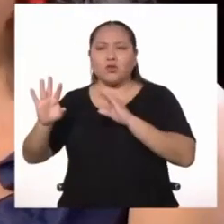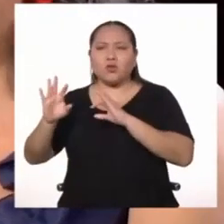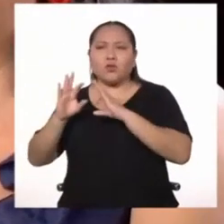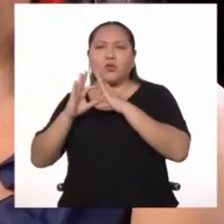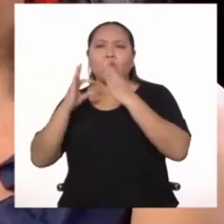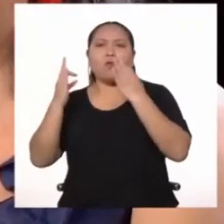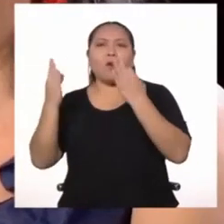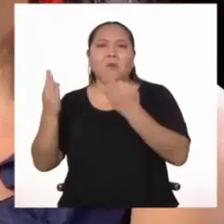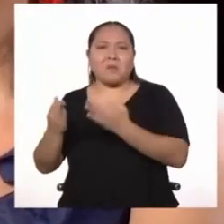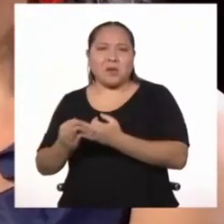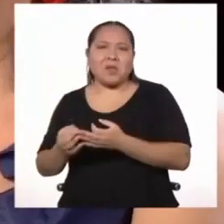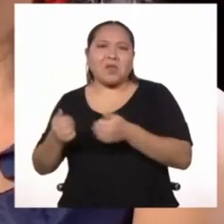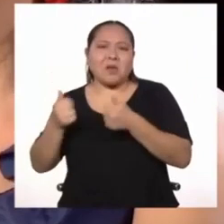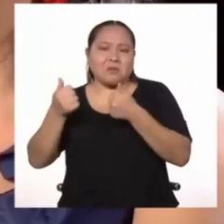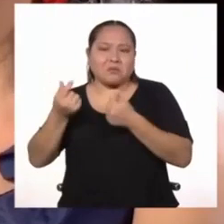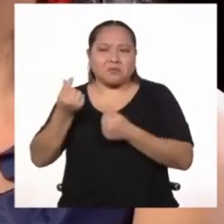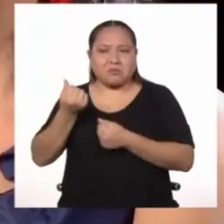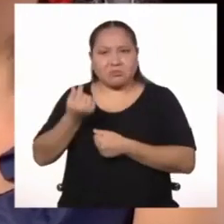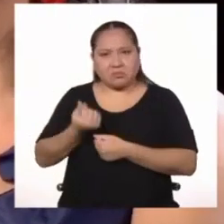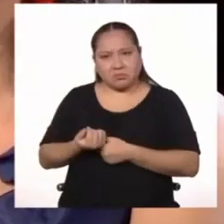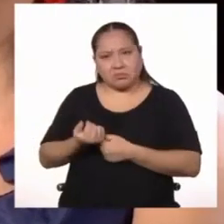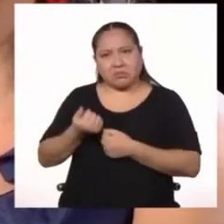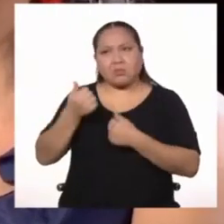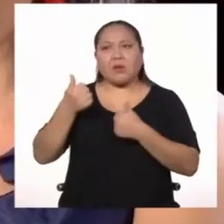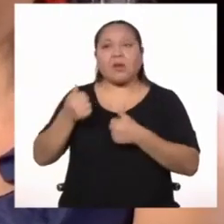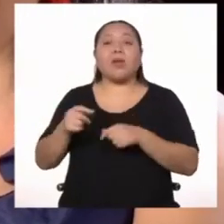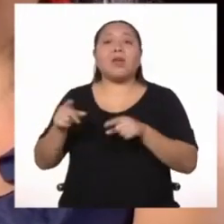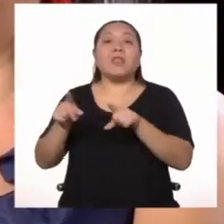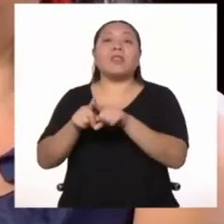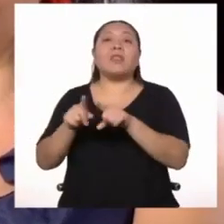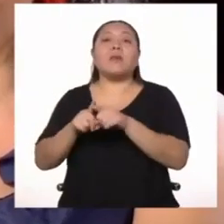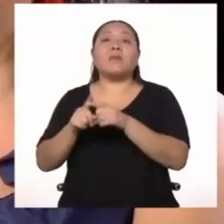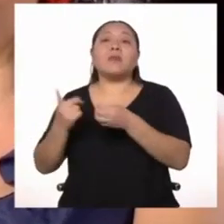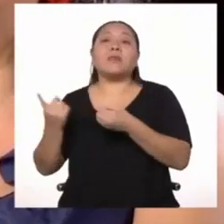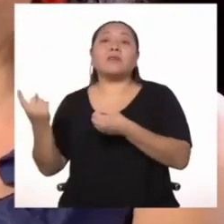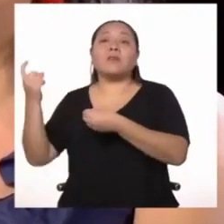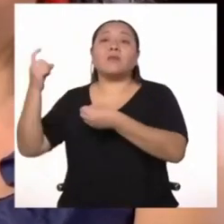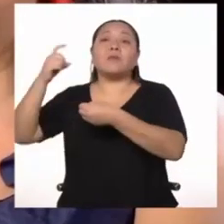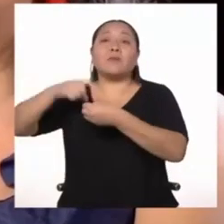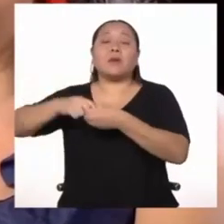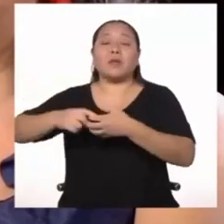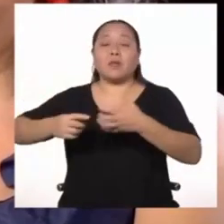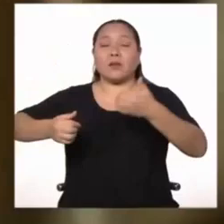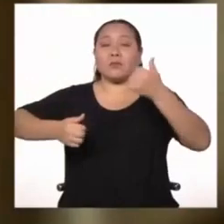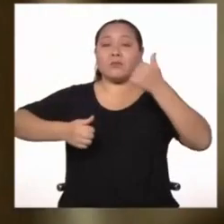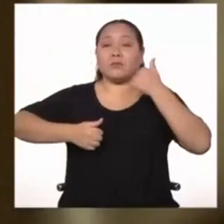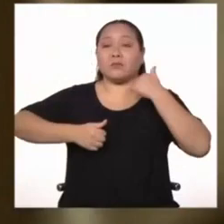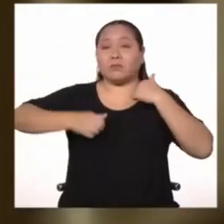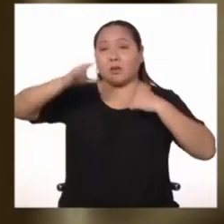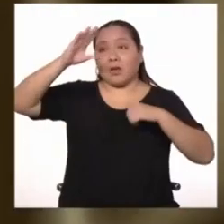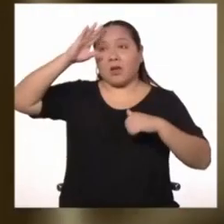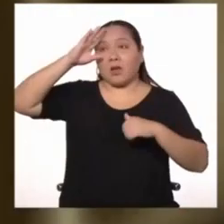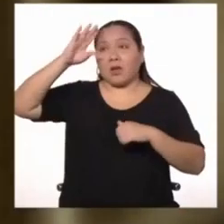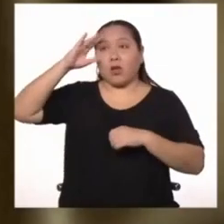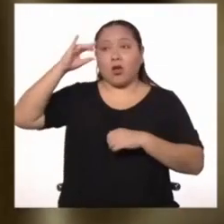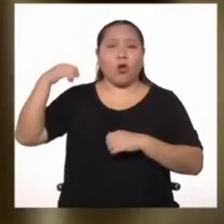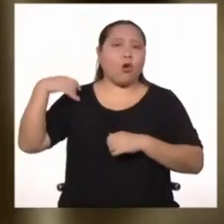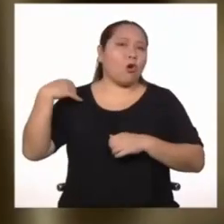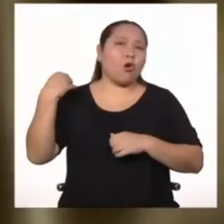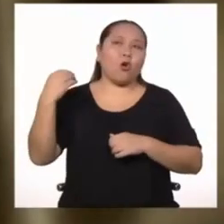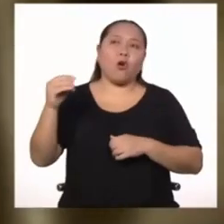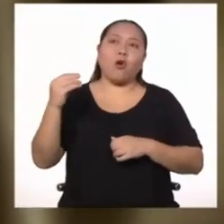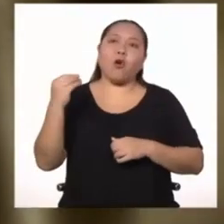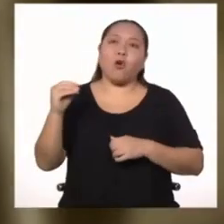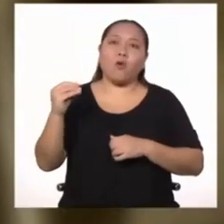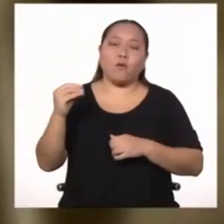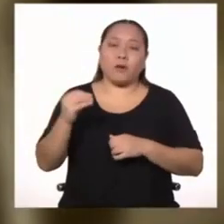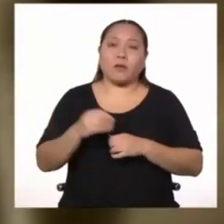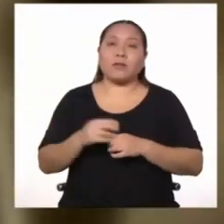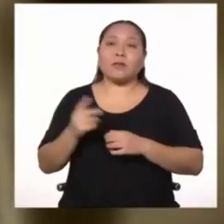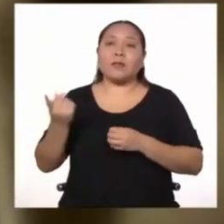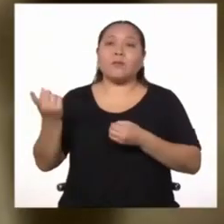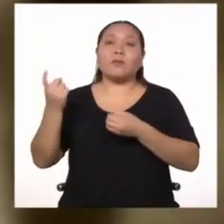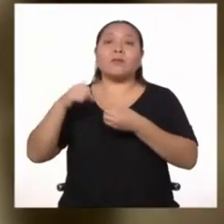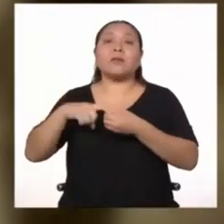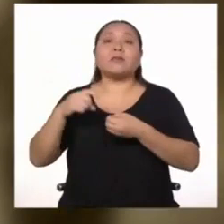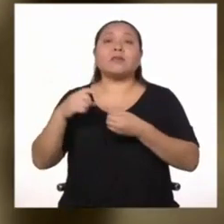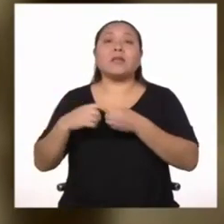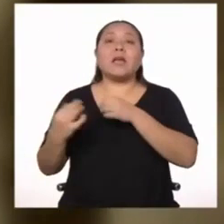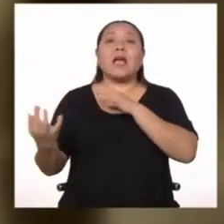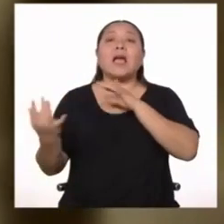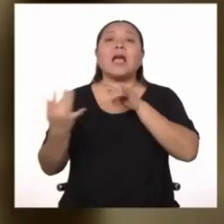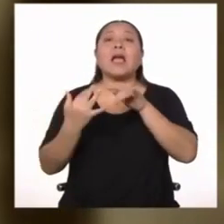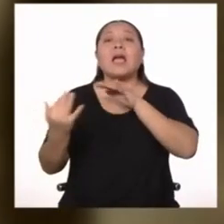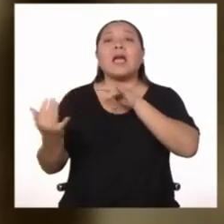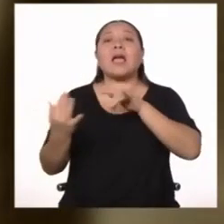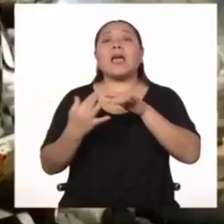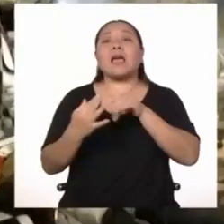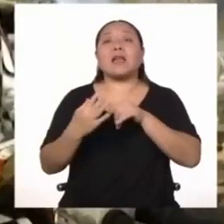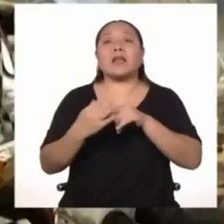comodidad y también se enrola en el ejército muy joven y hace la carrera en las guerras peninsulares. Es